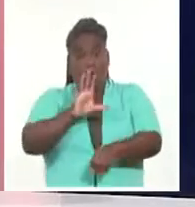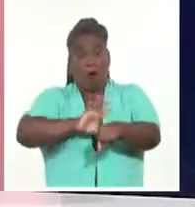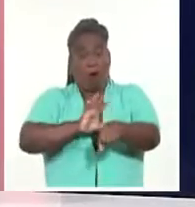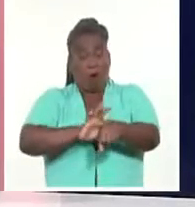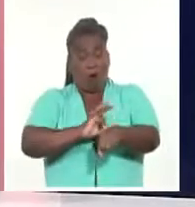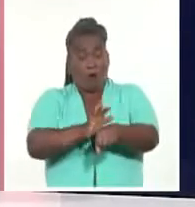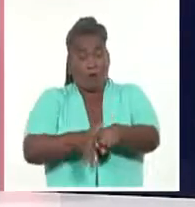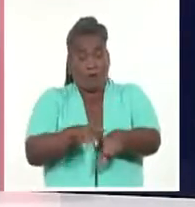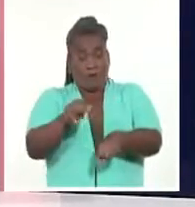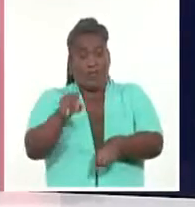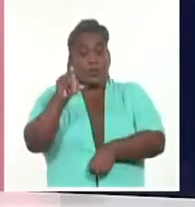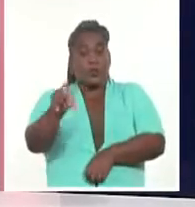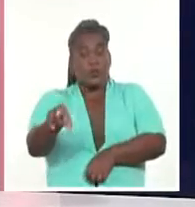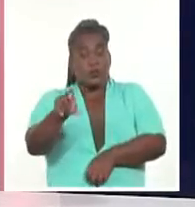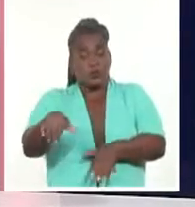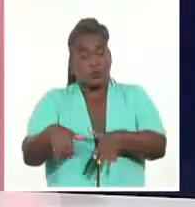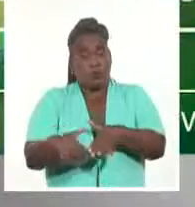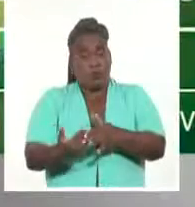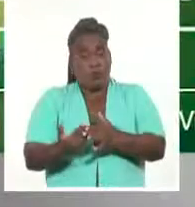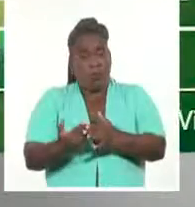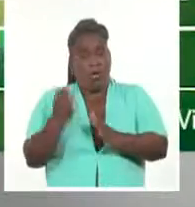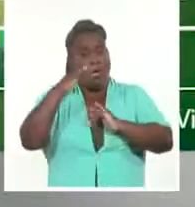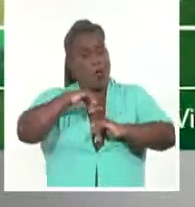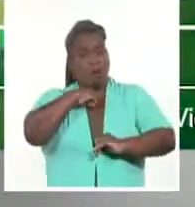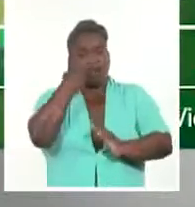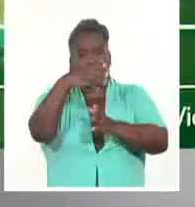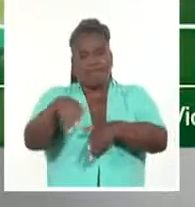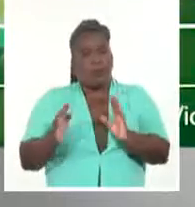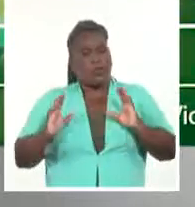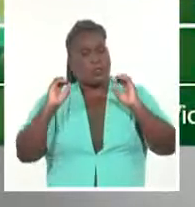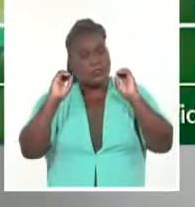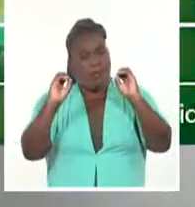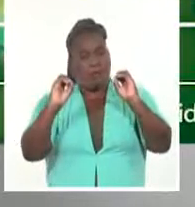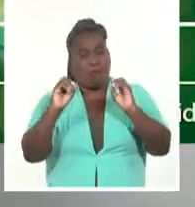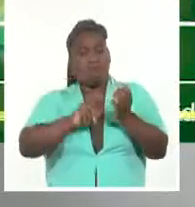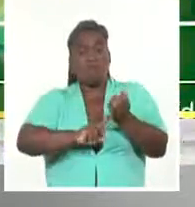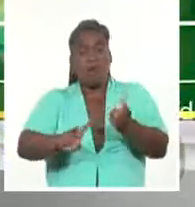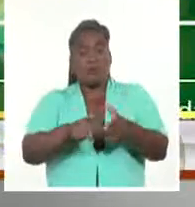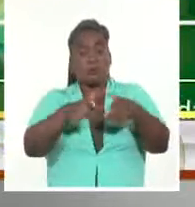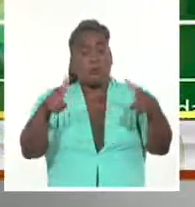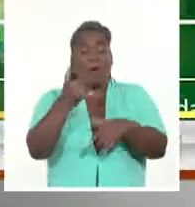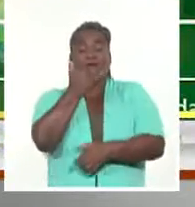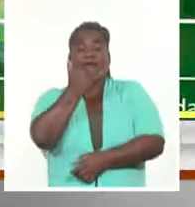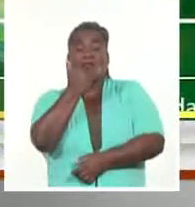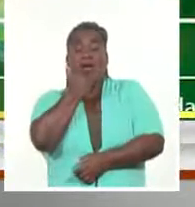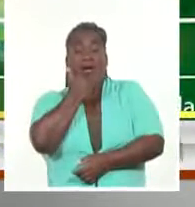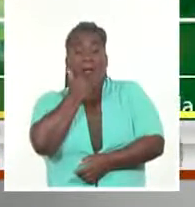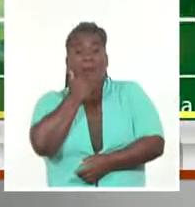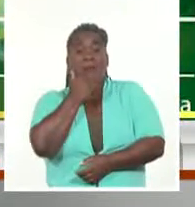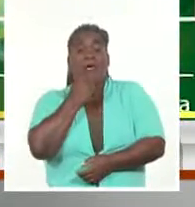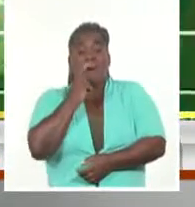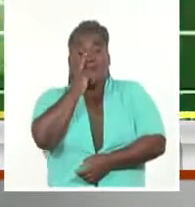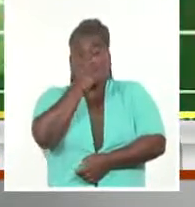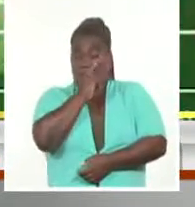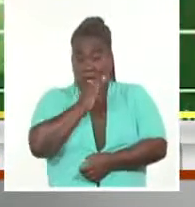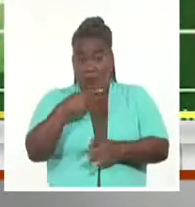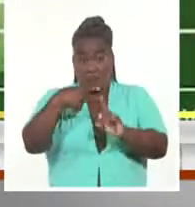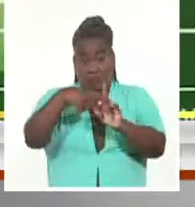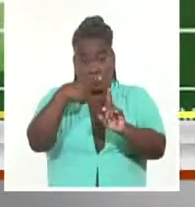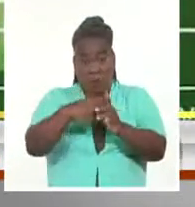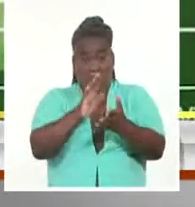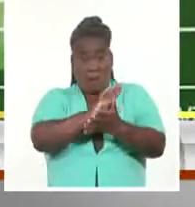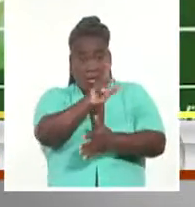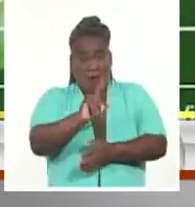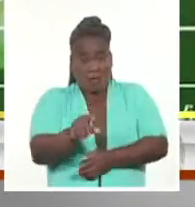durante la última jornada y ningún fallecido. Las provincias con el mayor número de muestras PCR positivas fueron Mayabeque con